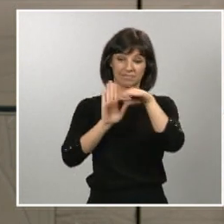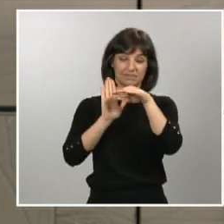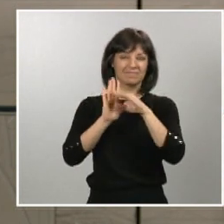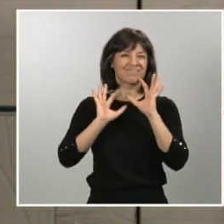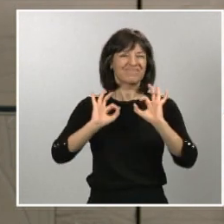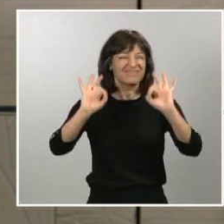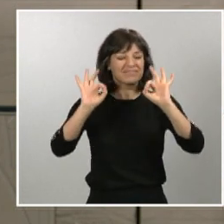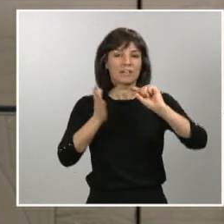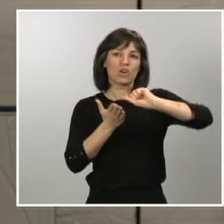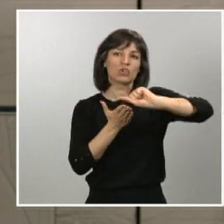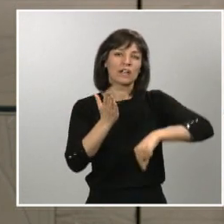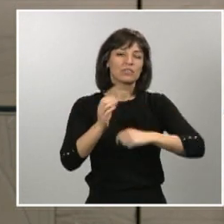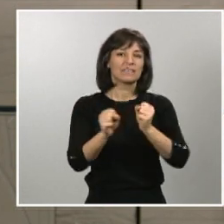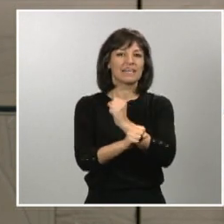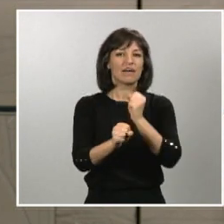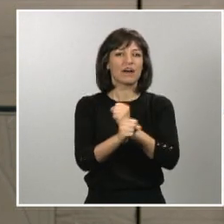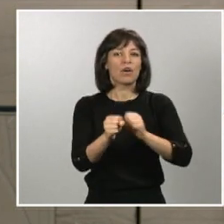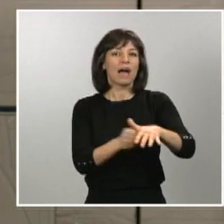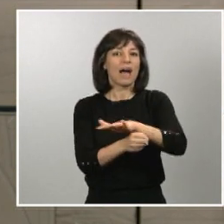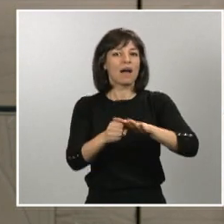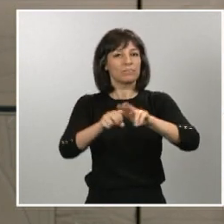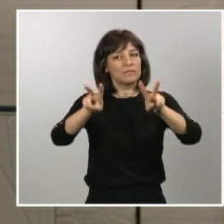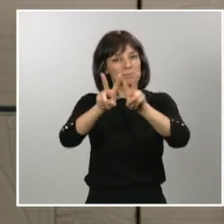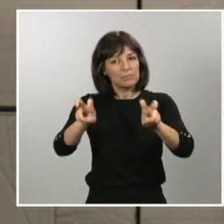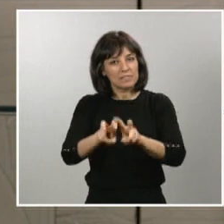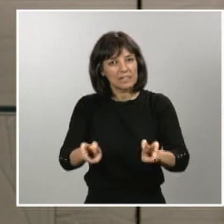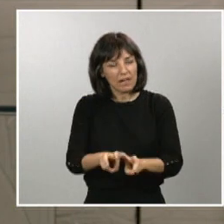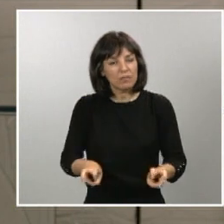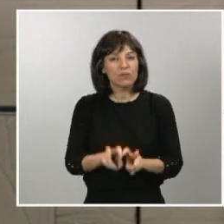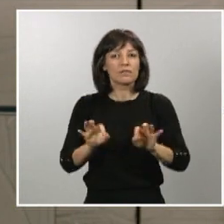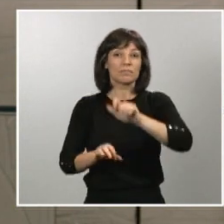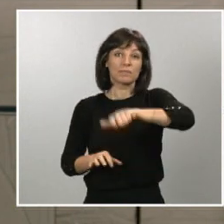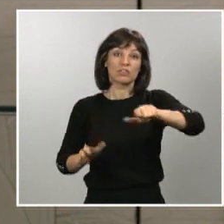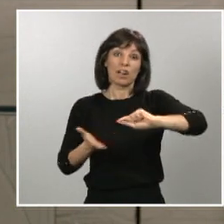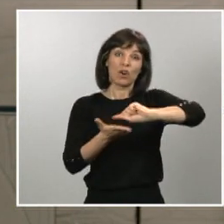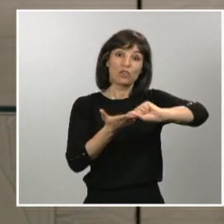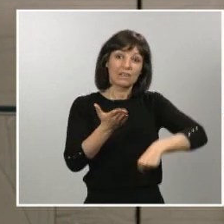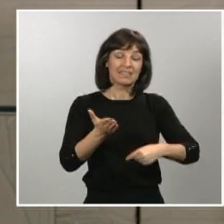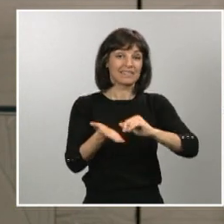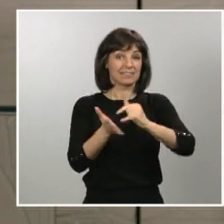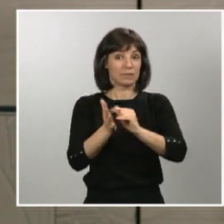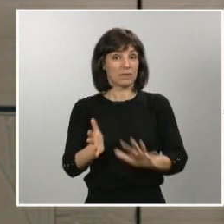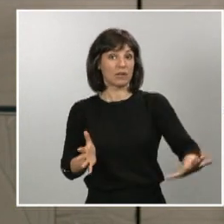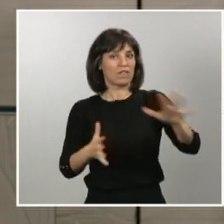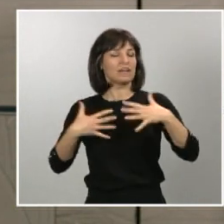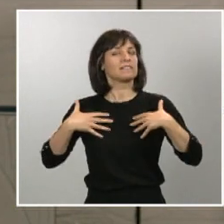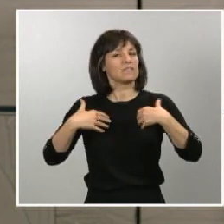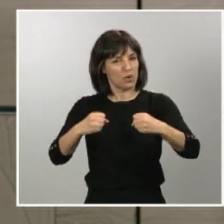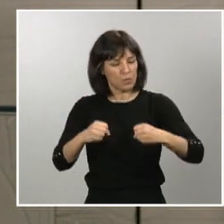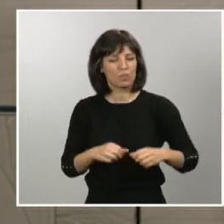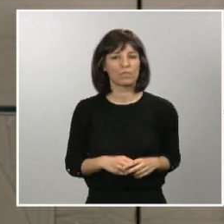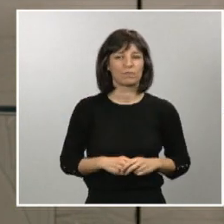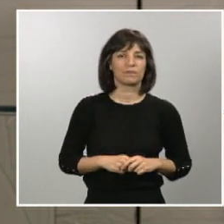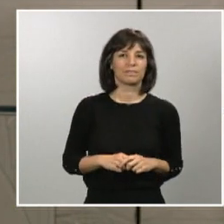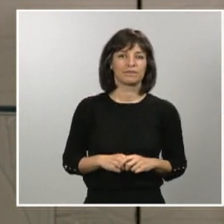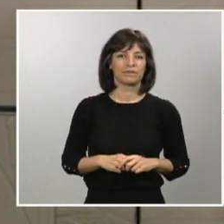suscritos en el ámbito de la investigación y el personal contratado en el Sistema Nacional de Salud. Se da un tratamiento